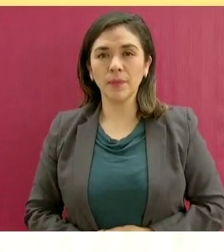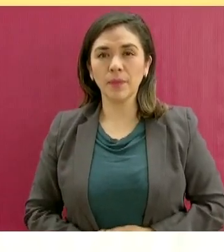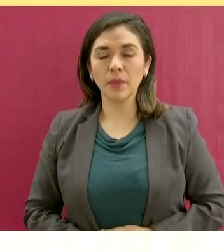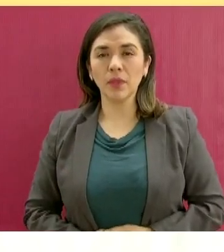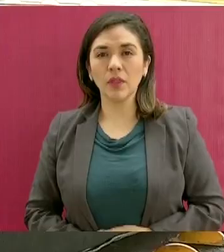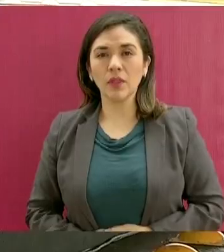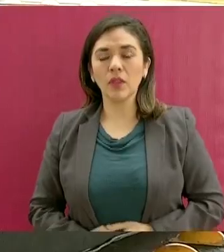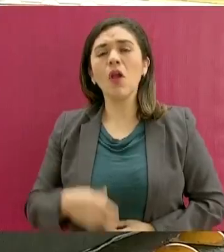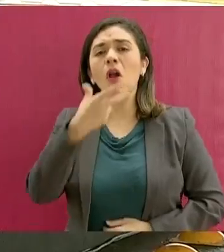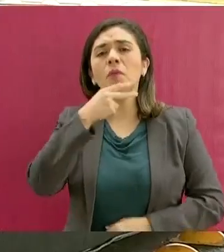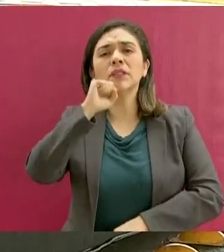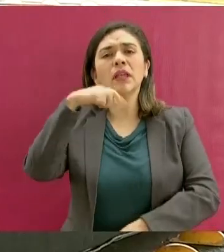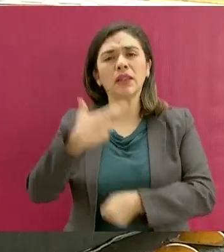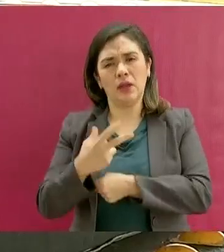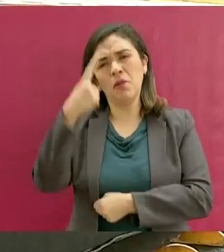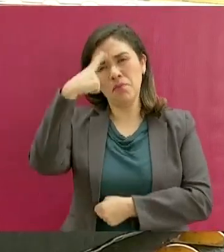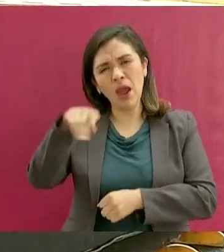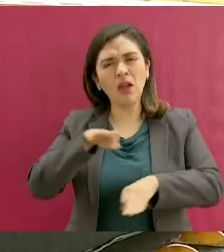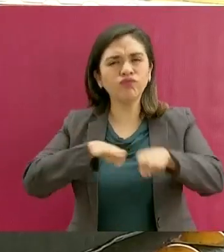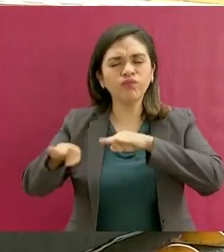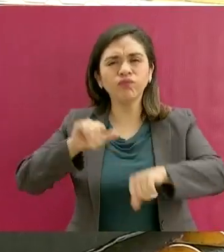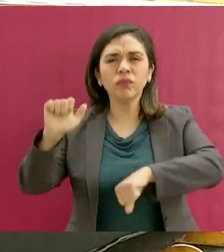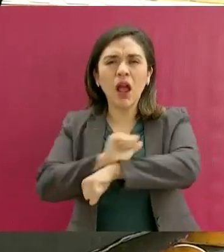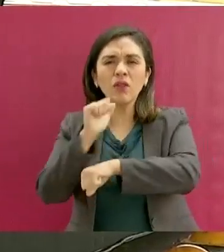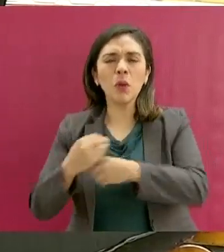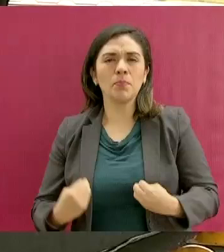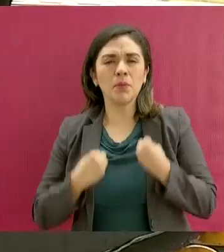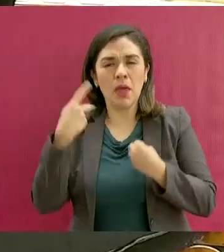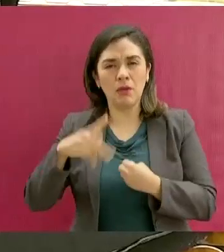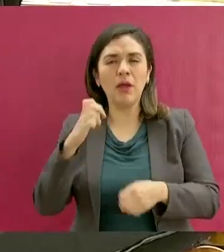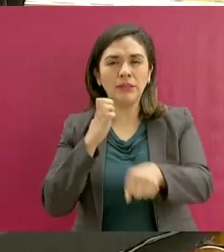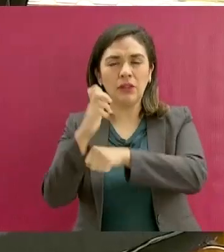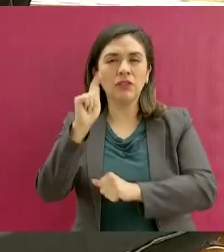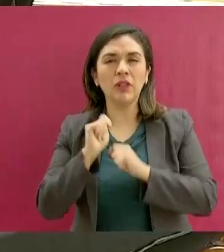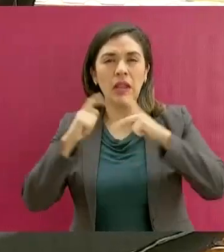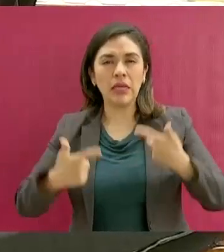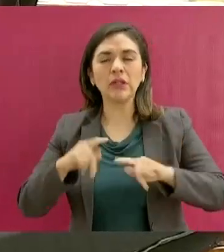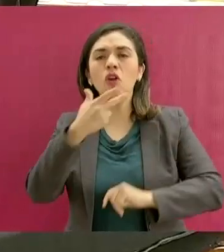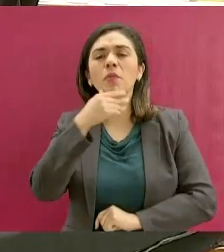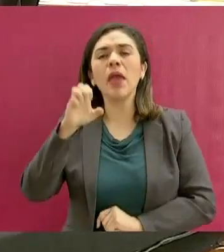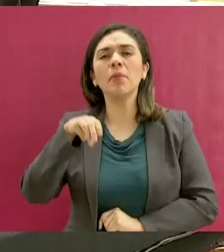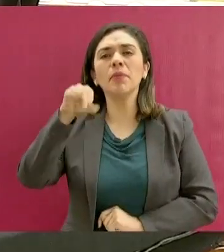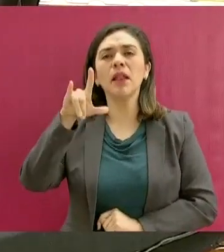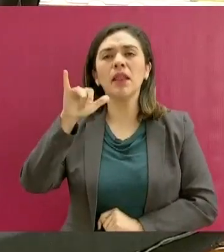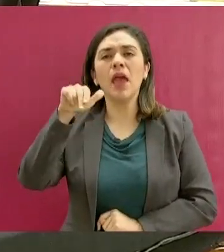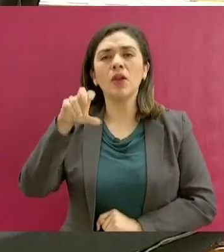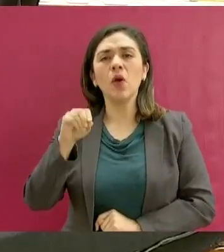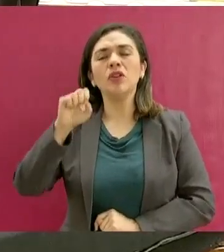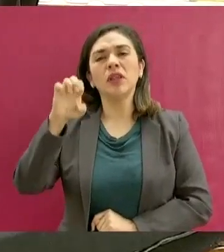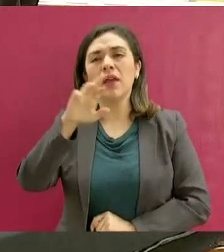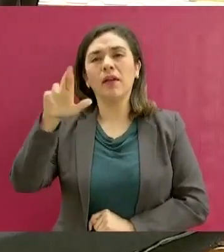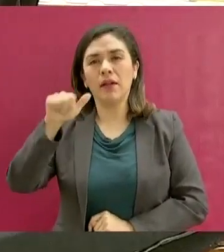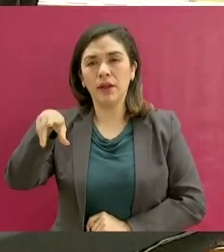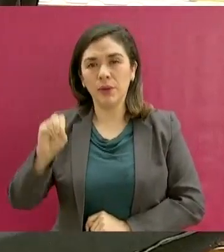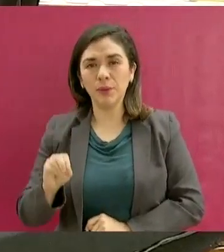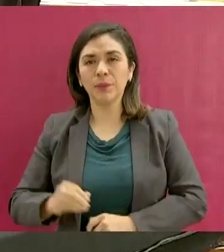El Secretario de Obras Públicas, Desarrollo Urbano y Vivienda del Estado de Tlaxcala, Emiliano Alejandro Serrano García.